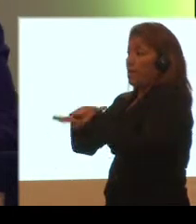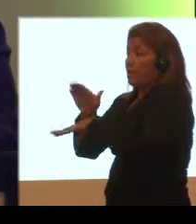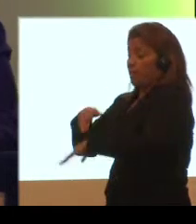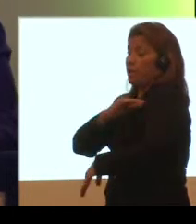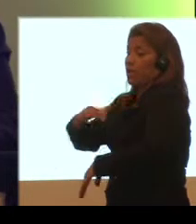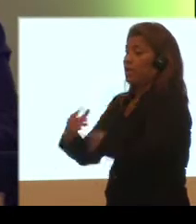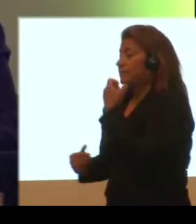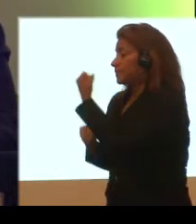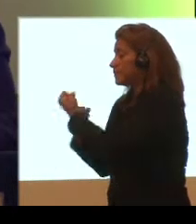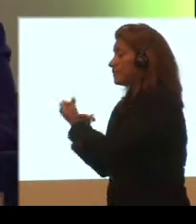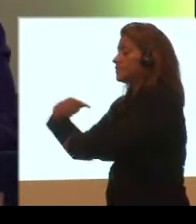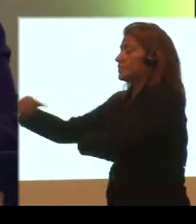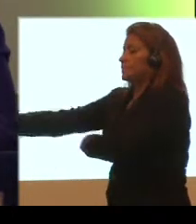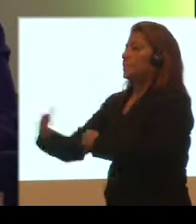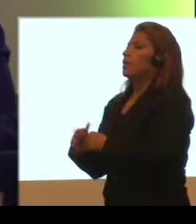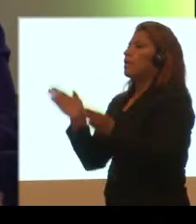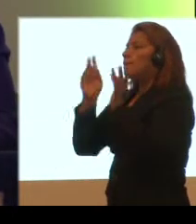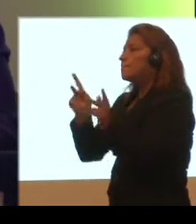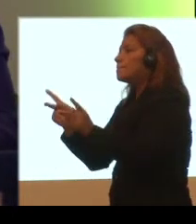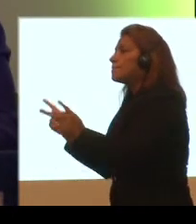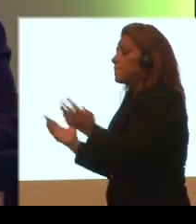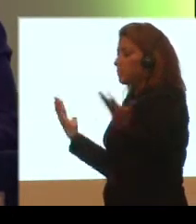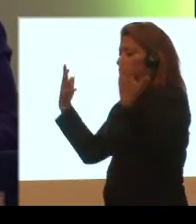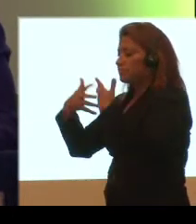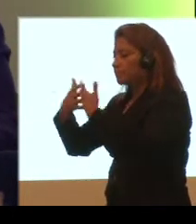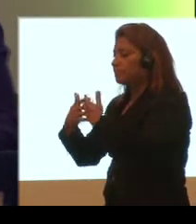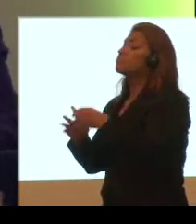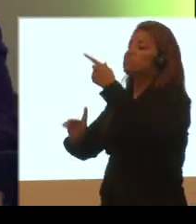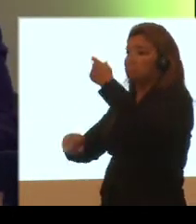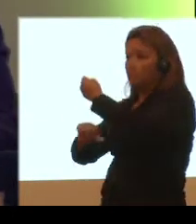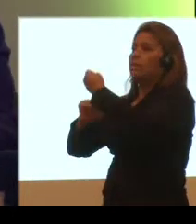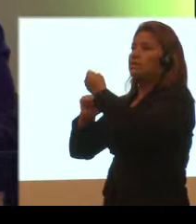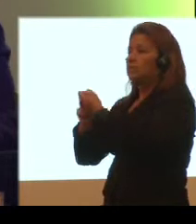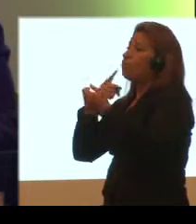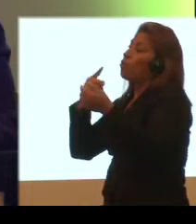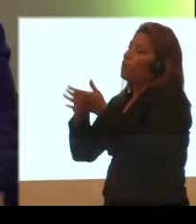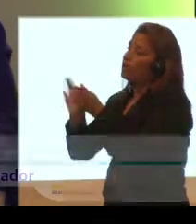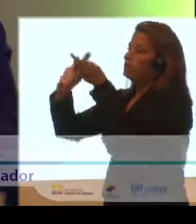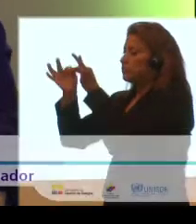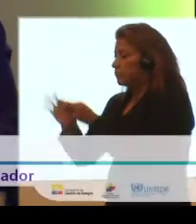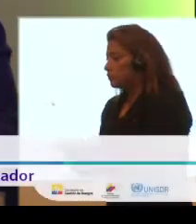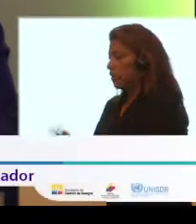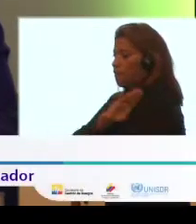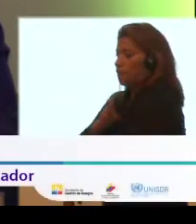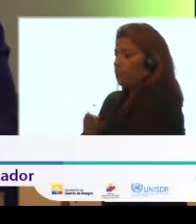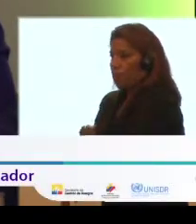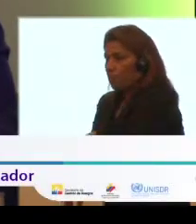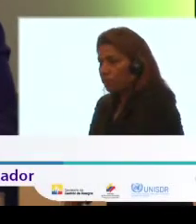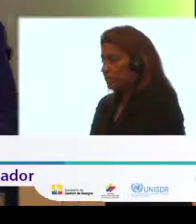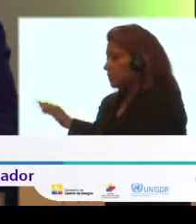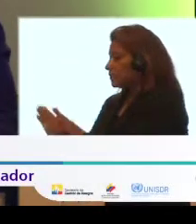La implementación del Modelo de Gestión Integral de Riesgos ha apoyado la estructuración o fortalecimiento